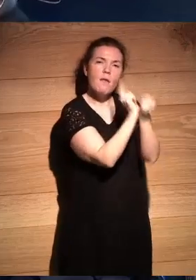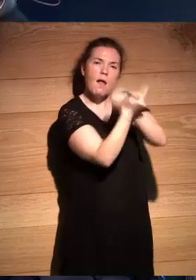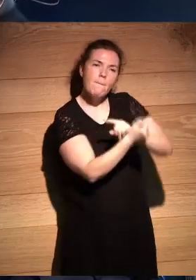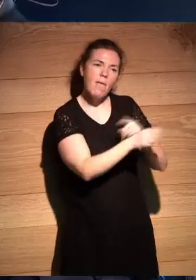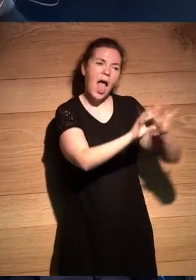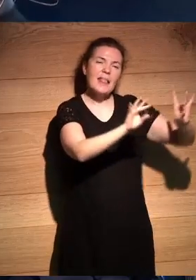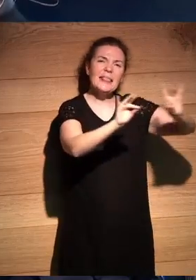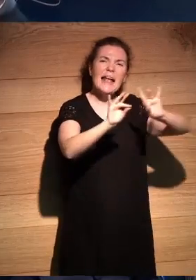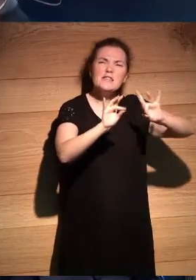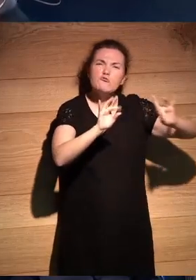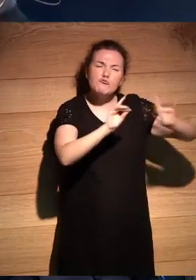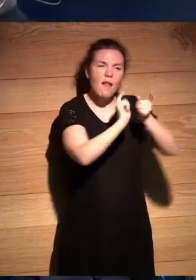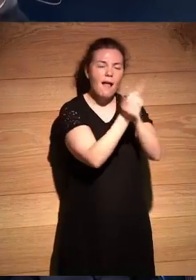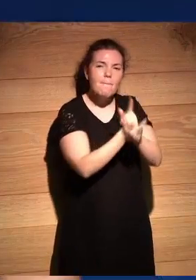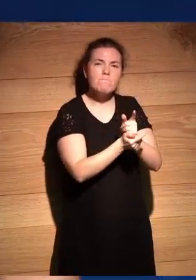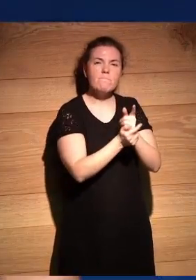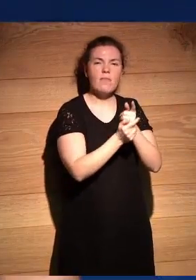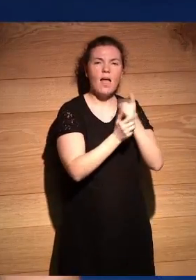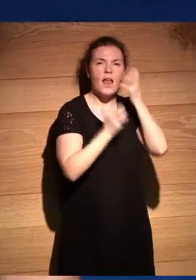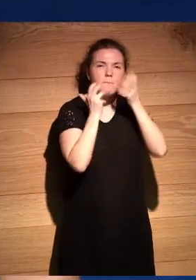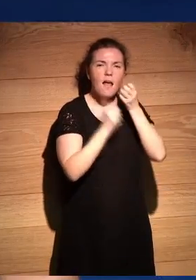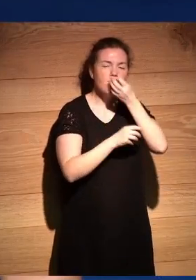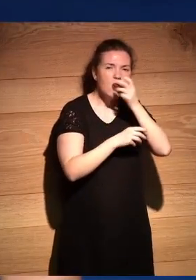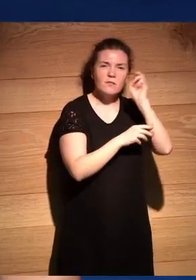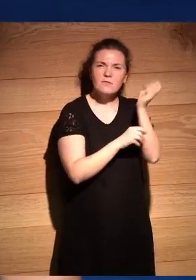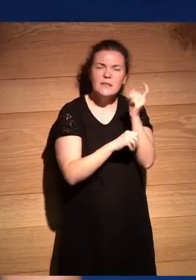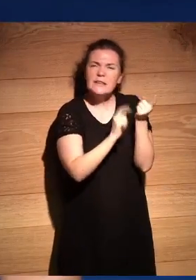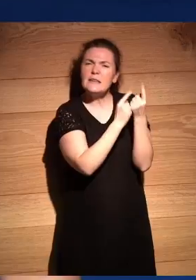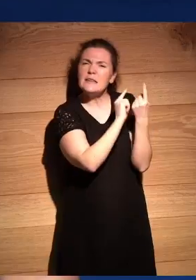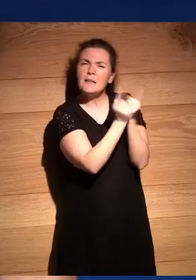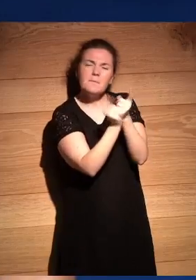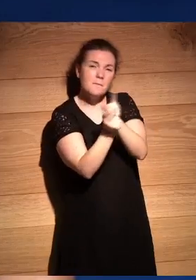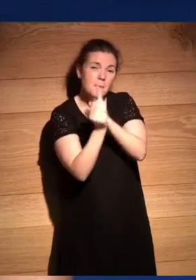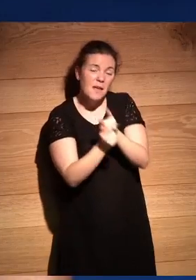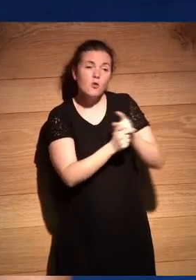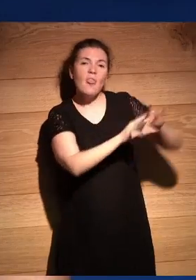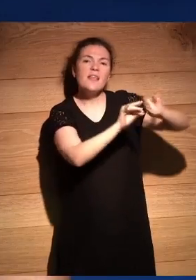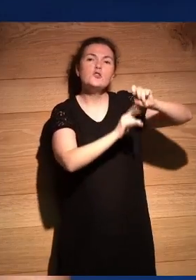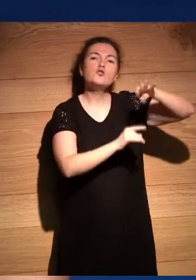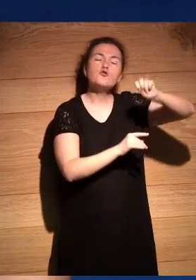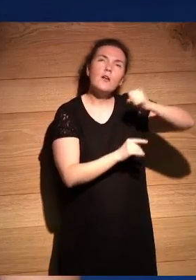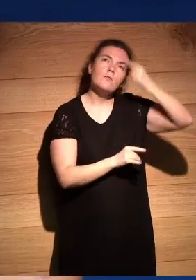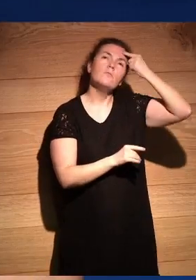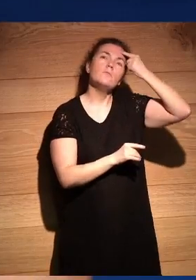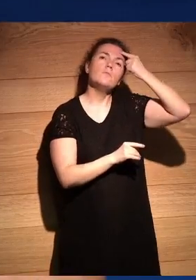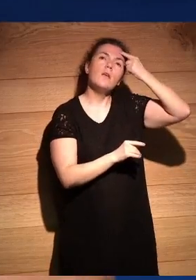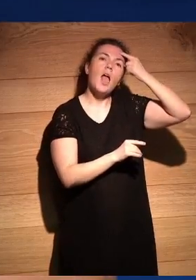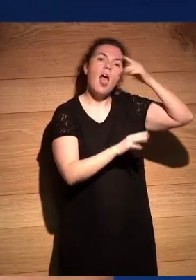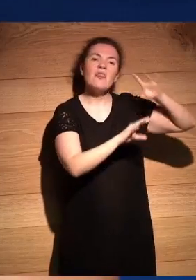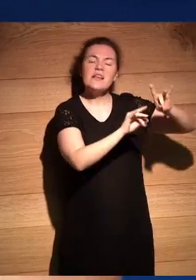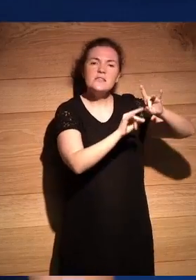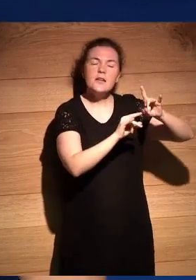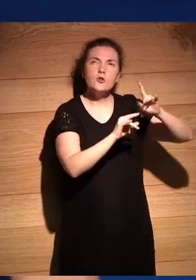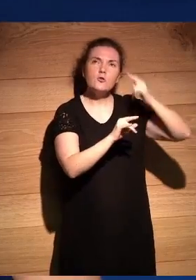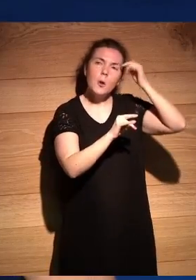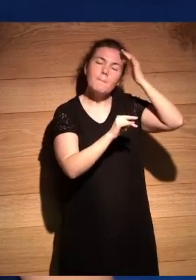su fauna incluso ¿no? entonces los desiertos de Sonora pues al menos yo cuando pienso en desierto va como un poco más